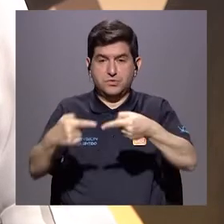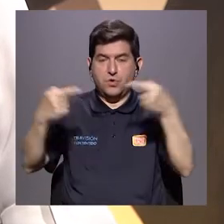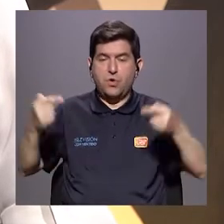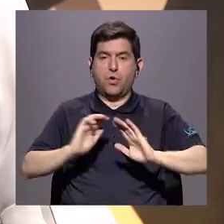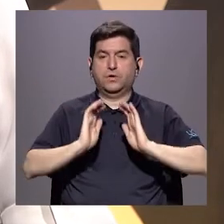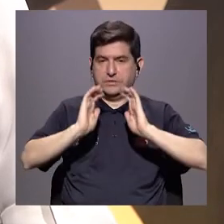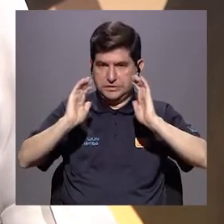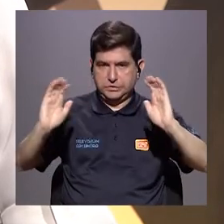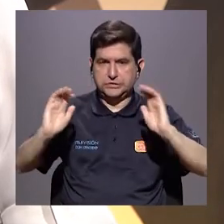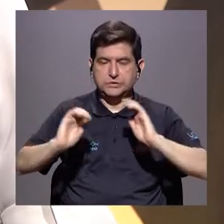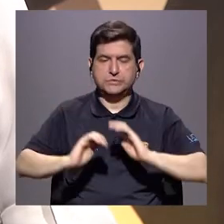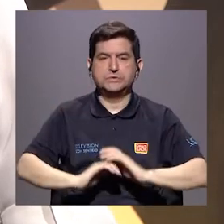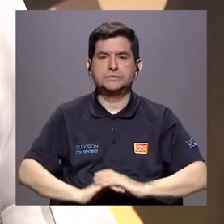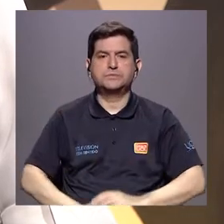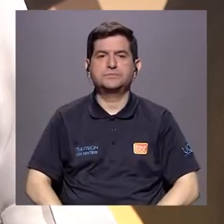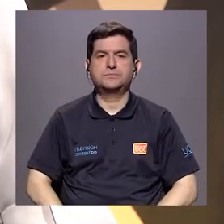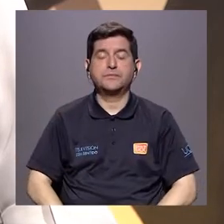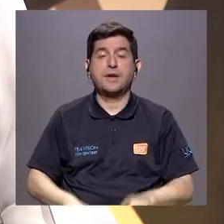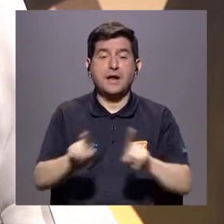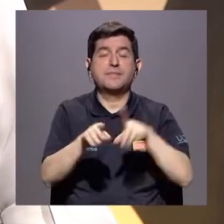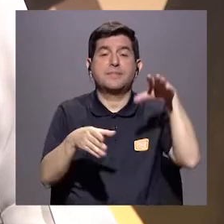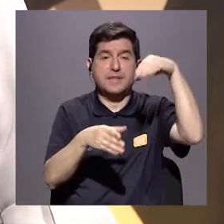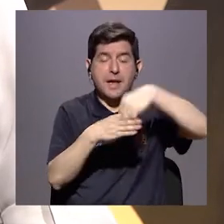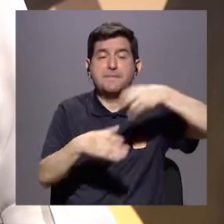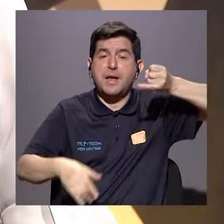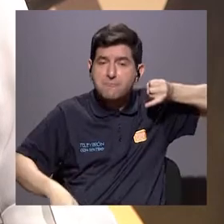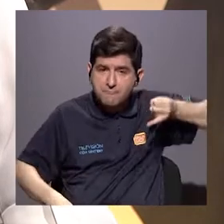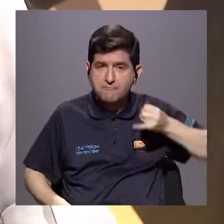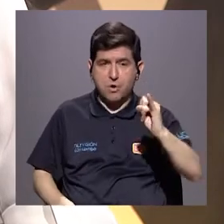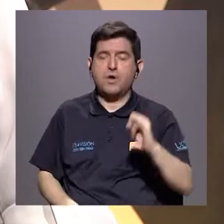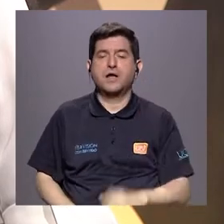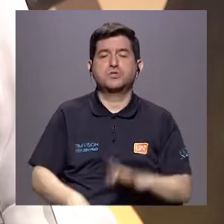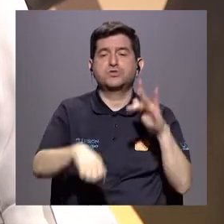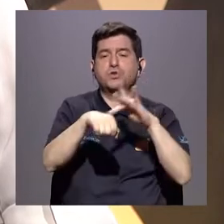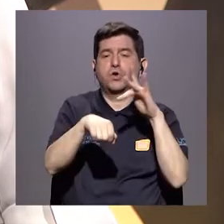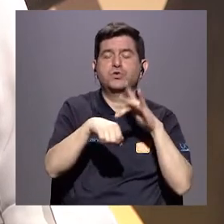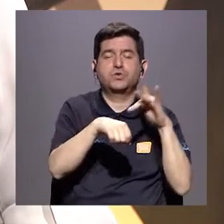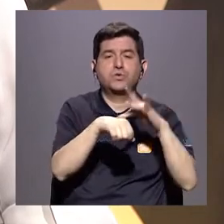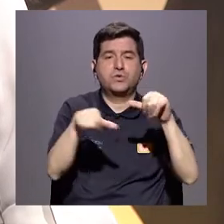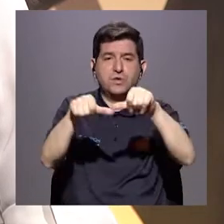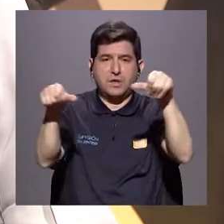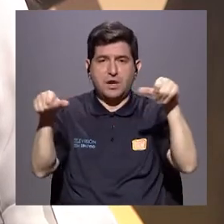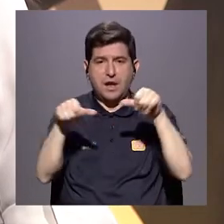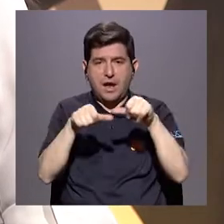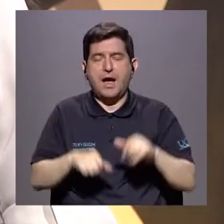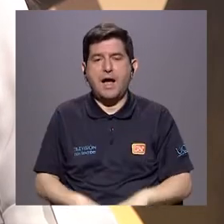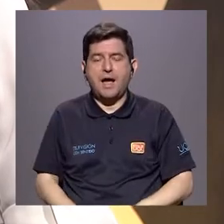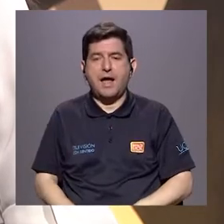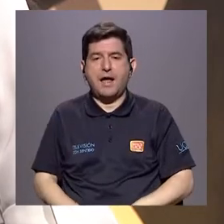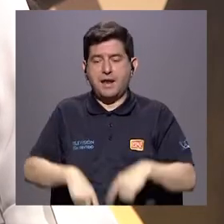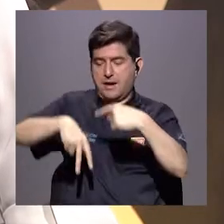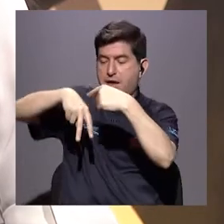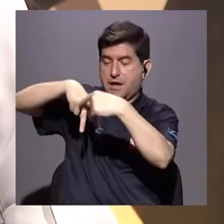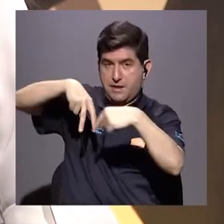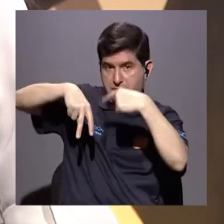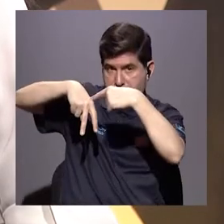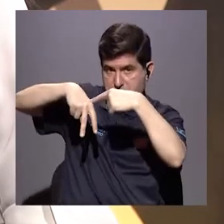el niño. El incluye también violaciones, tocamientos a las áreas genitales